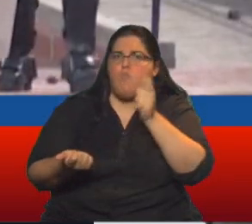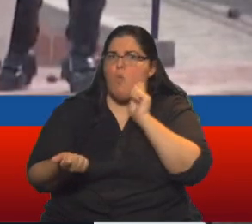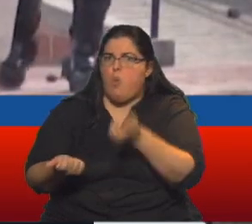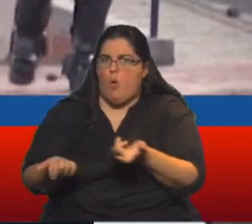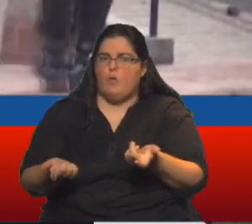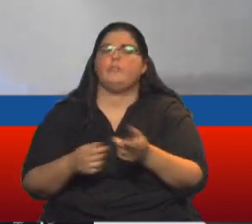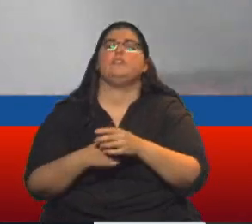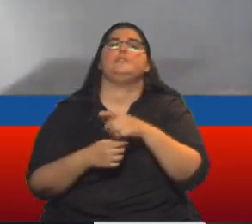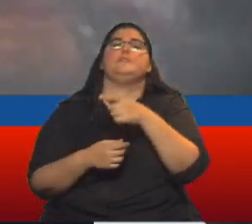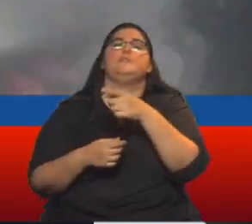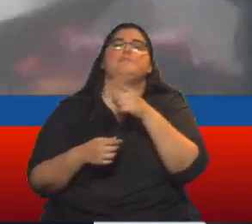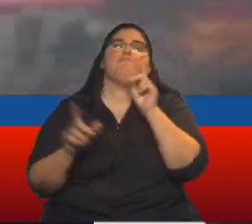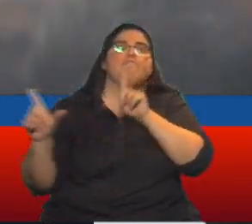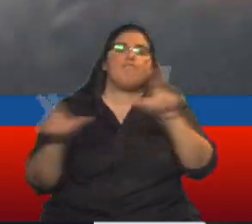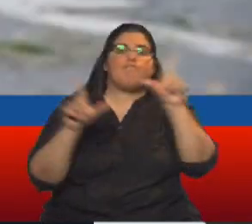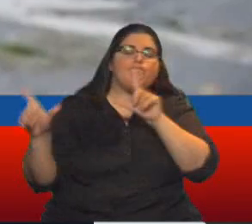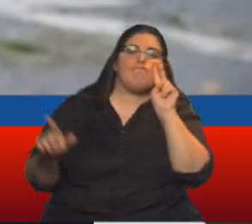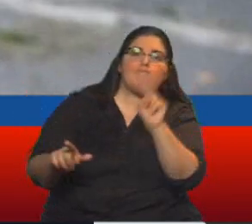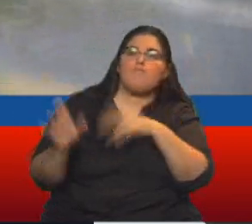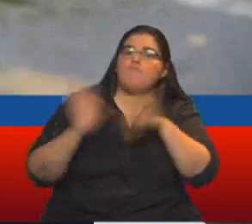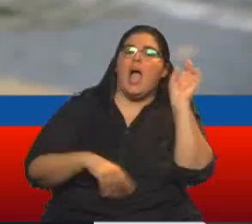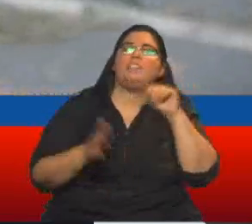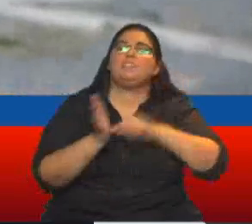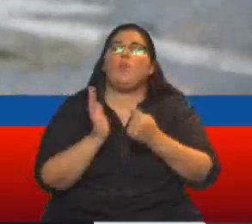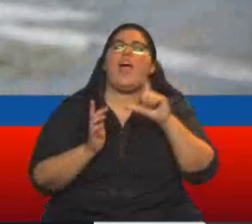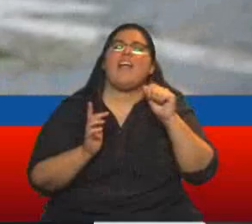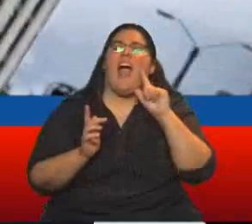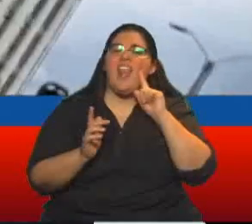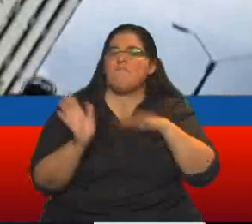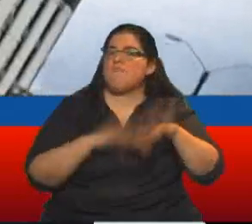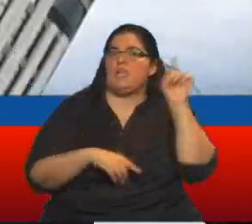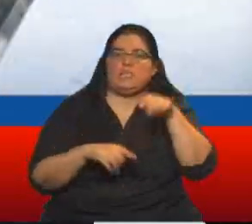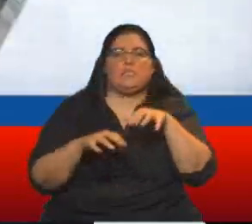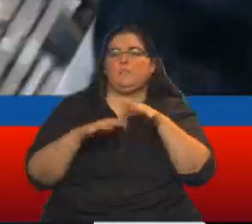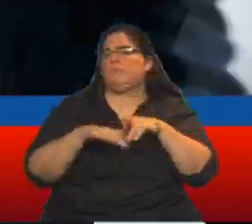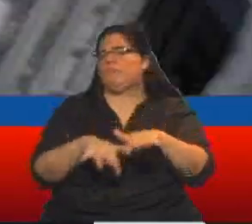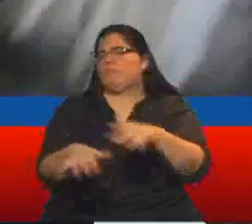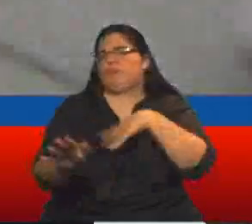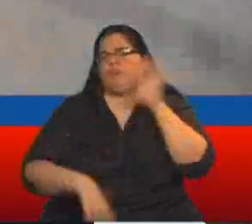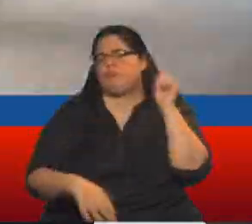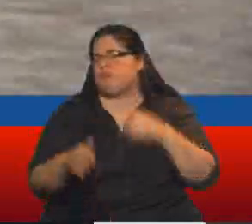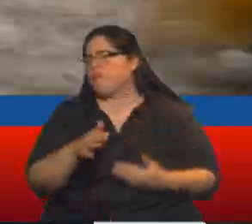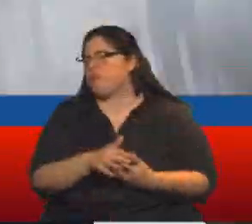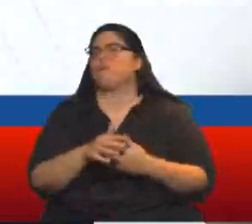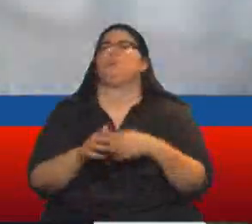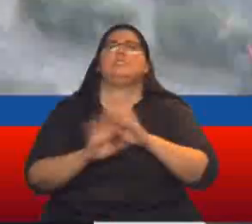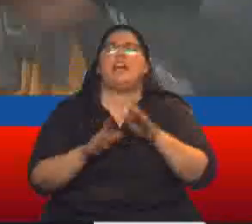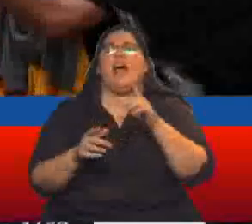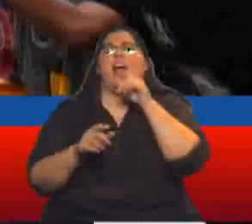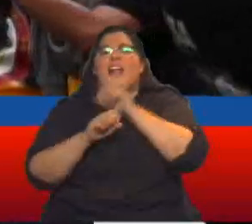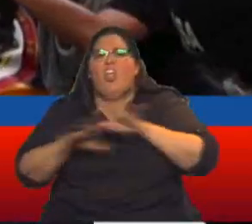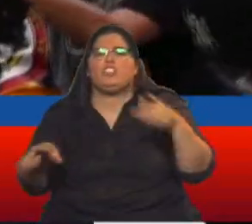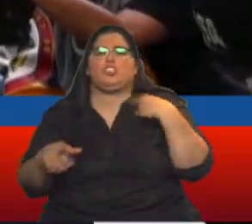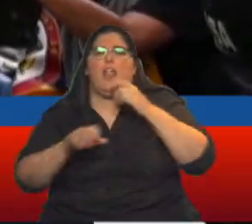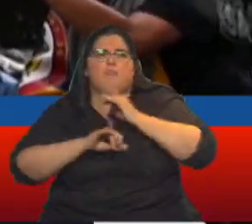Y las imágenes, particularmente las que llegan de Cádiz, el epicentro de las manifestaciones se viralizan por las redes sociales,